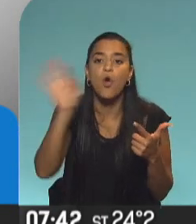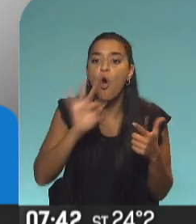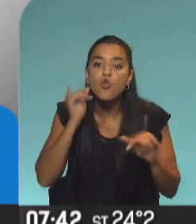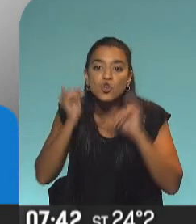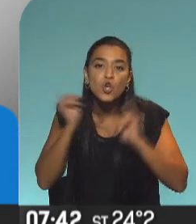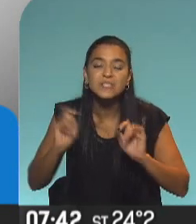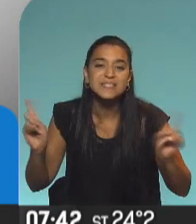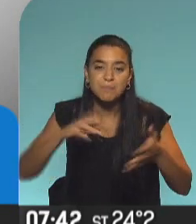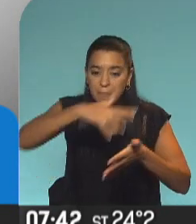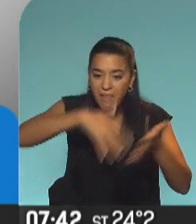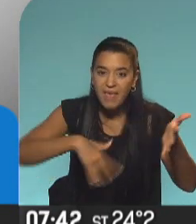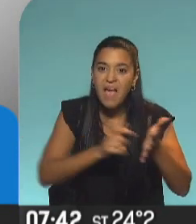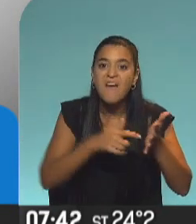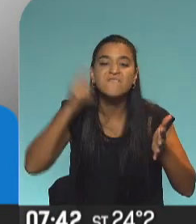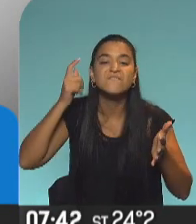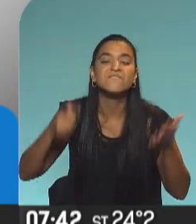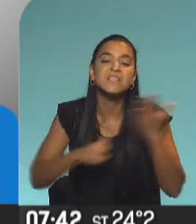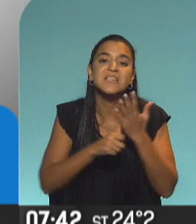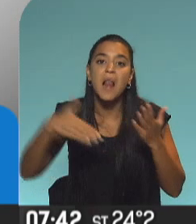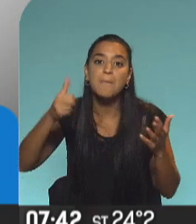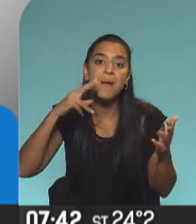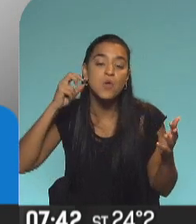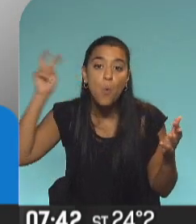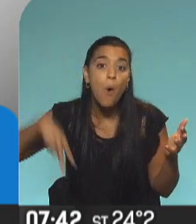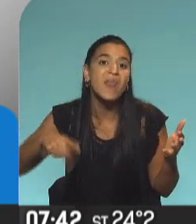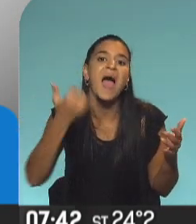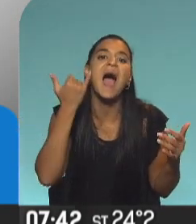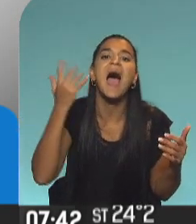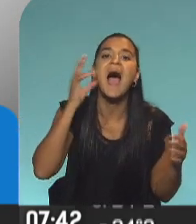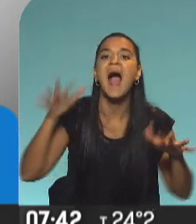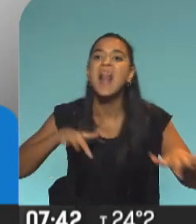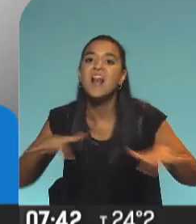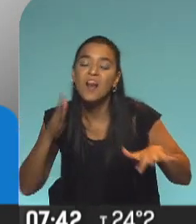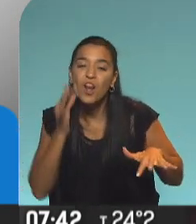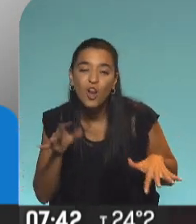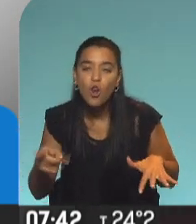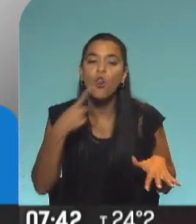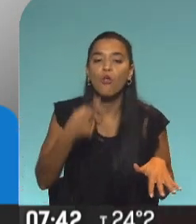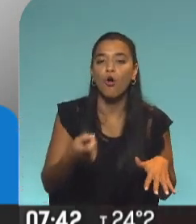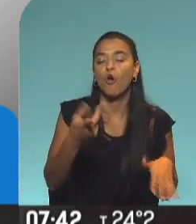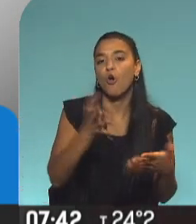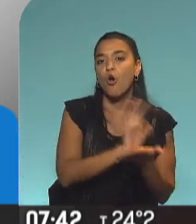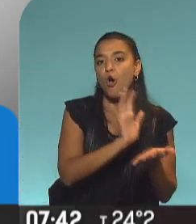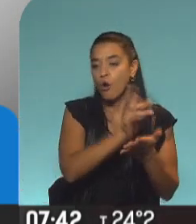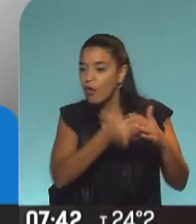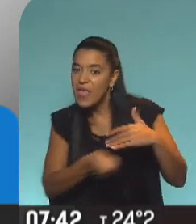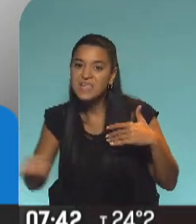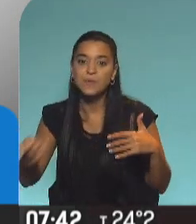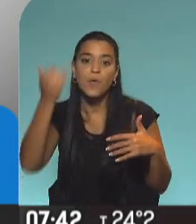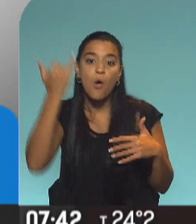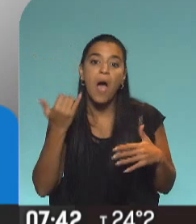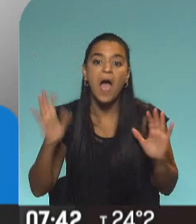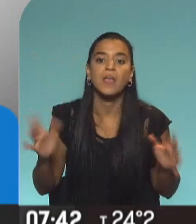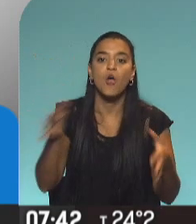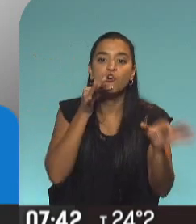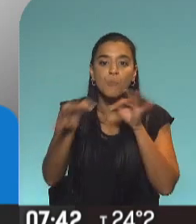explicitado en el dictamen del fiscal Marijuán un acto funcional que concrete el desvío de poder presuntamente adelantado en la